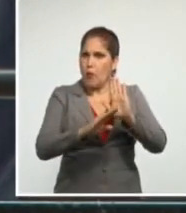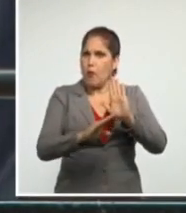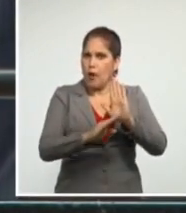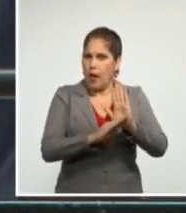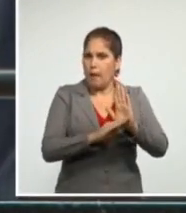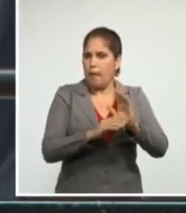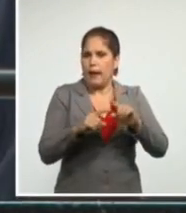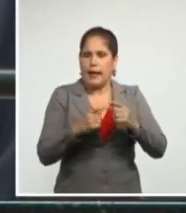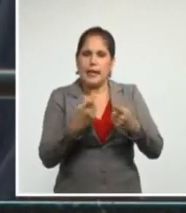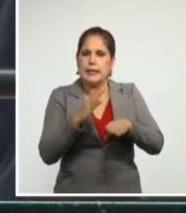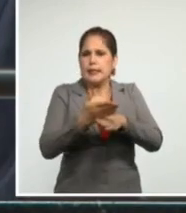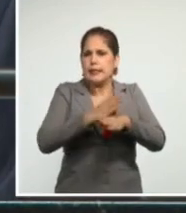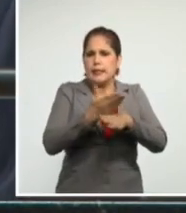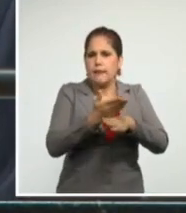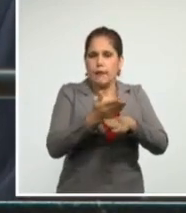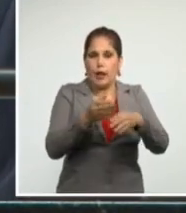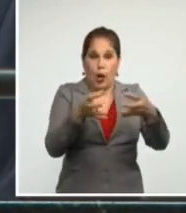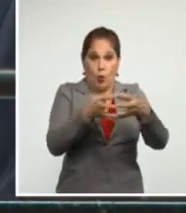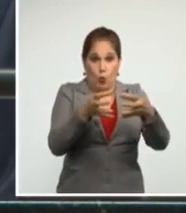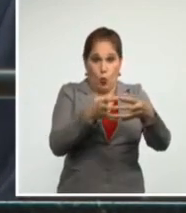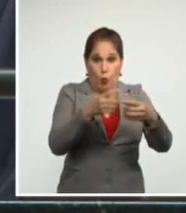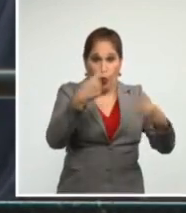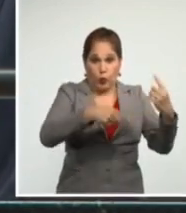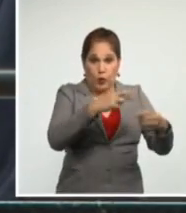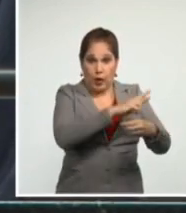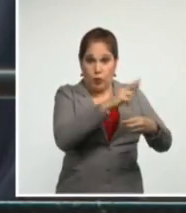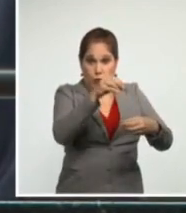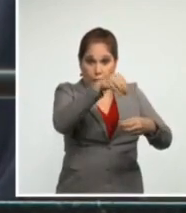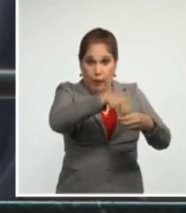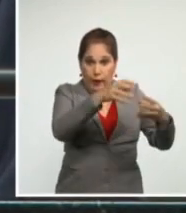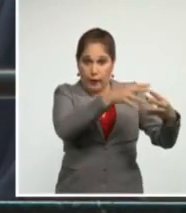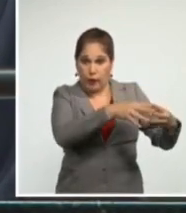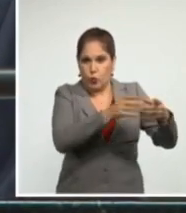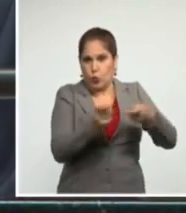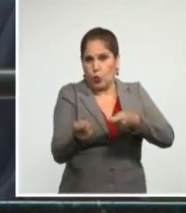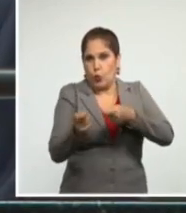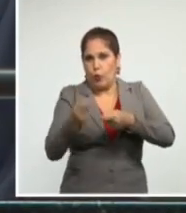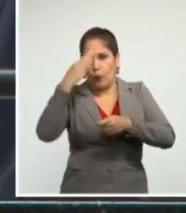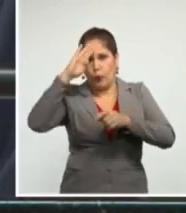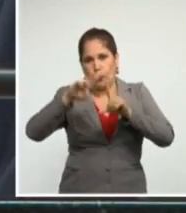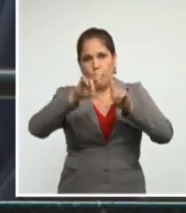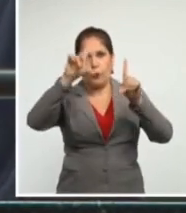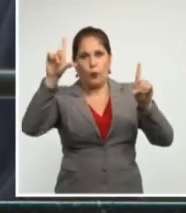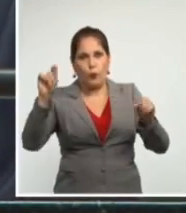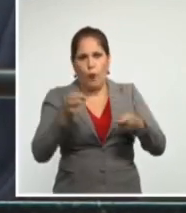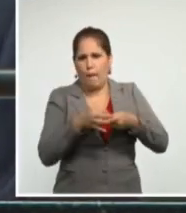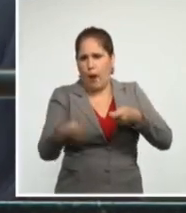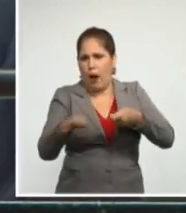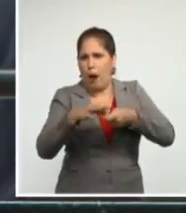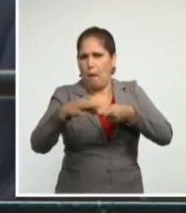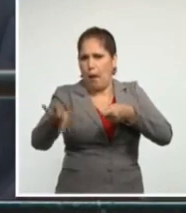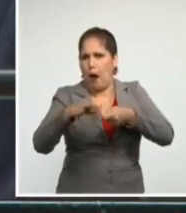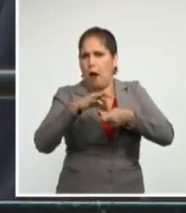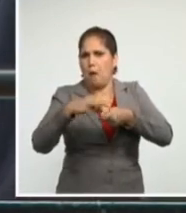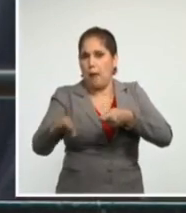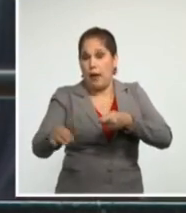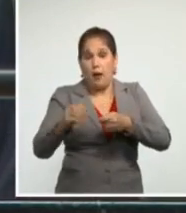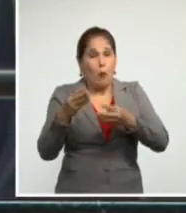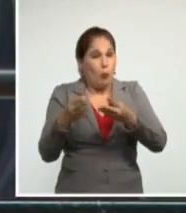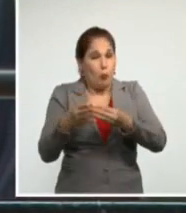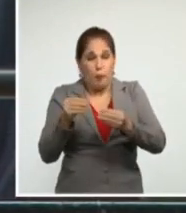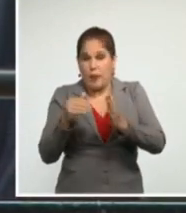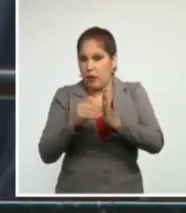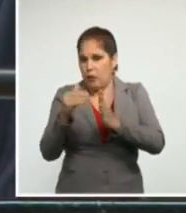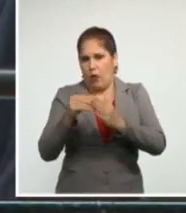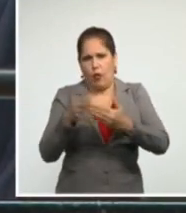a los que el gobierno de los Estados Unidos dedica cada año decenas de millones